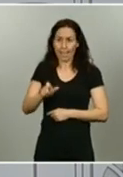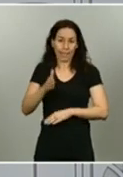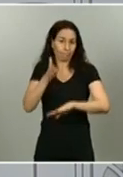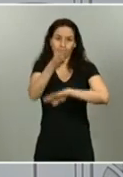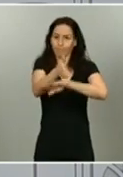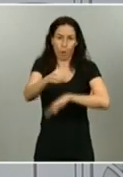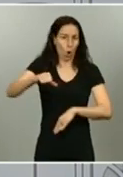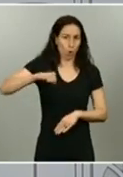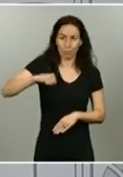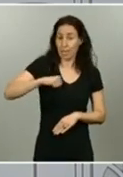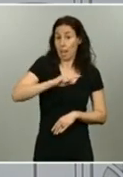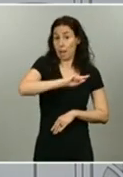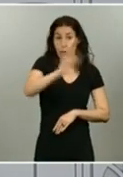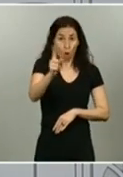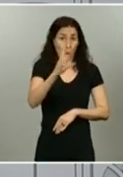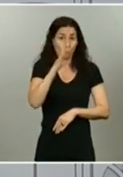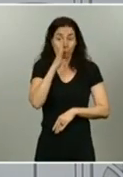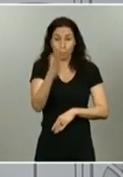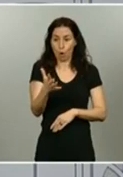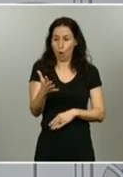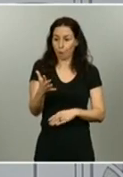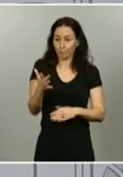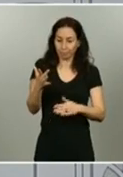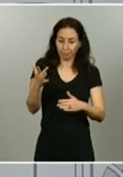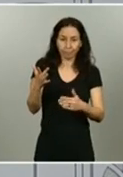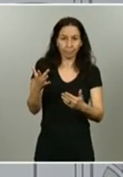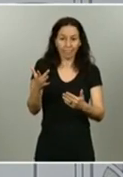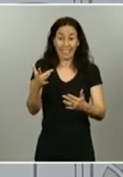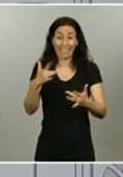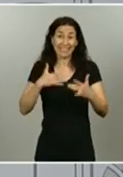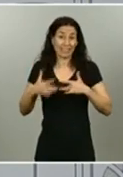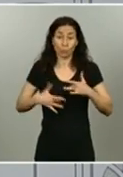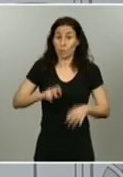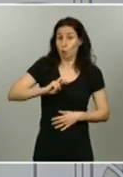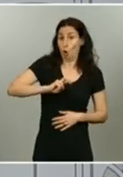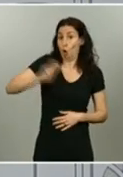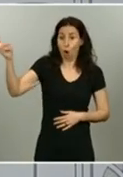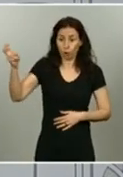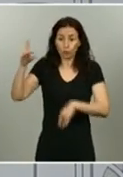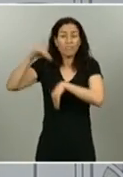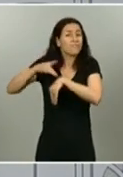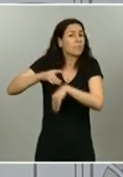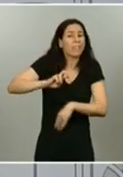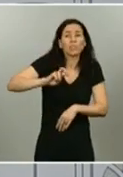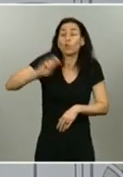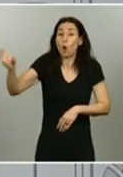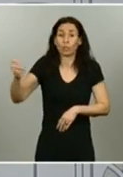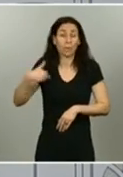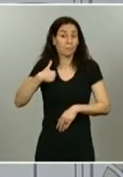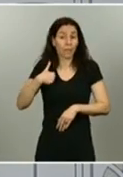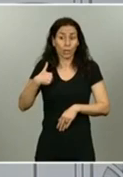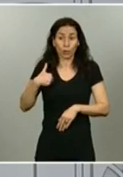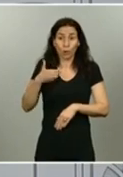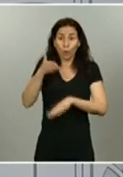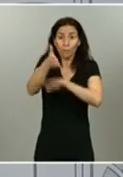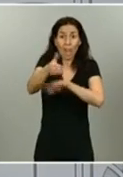patologías que pueden causar altas mortalidades y que los pacientes, los enfermos, por miedo a acudir a un hospital